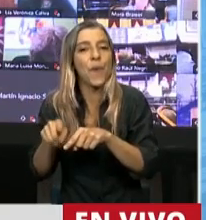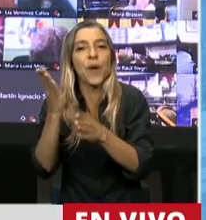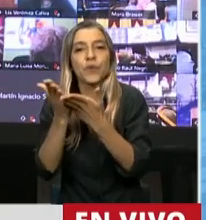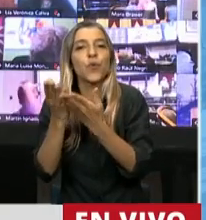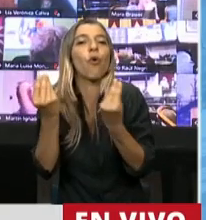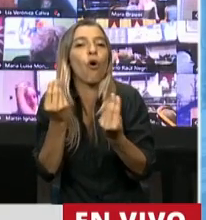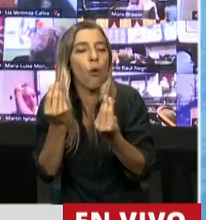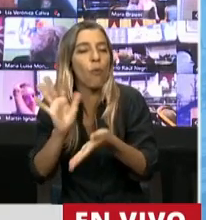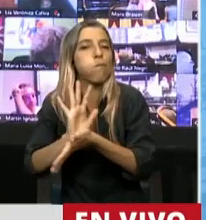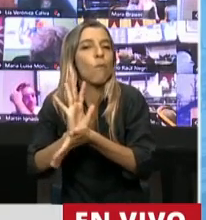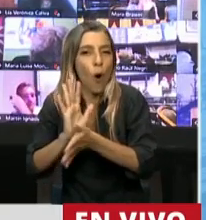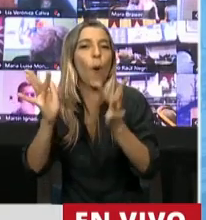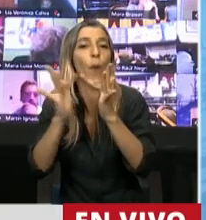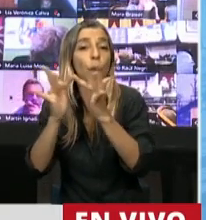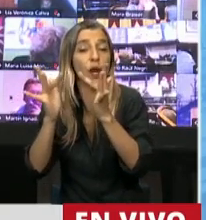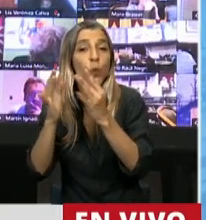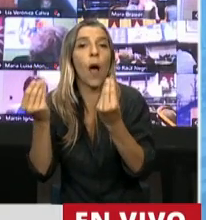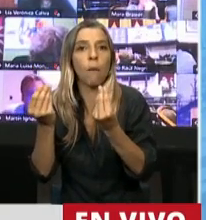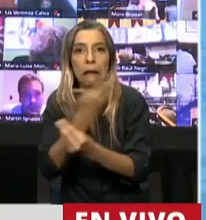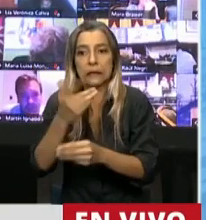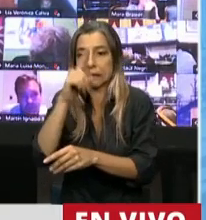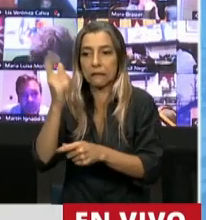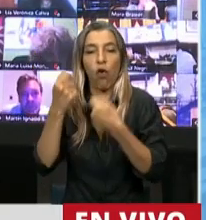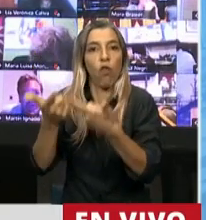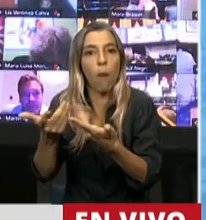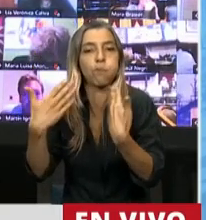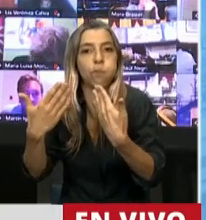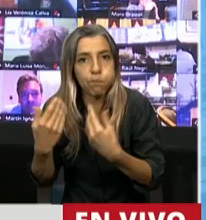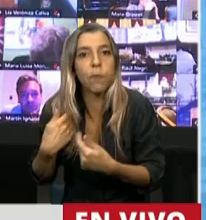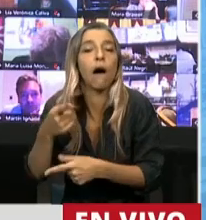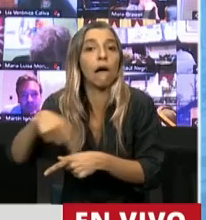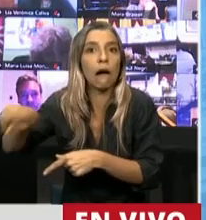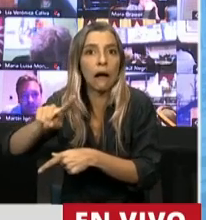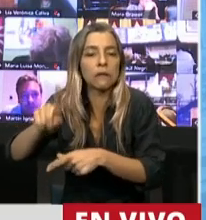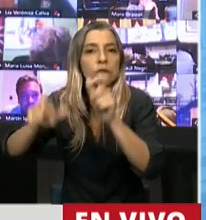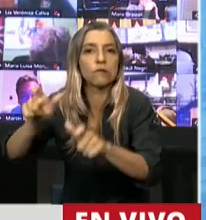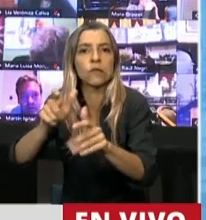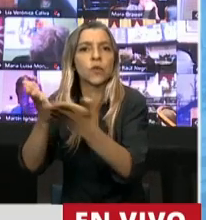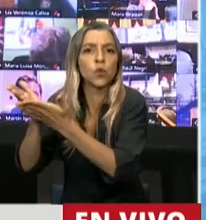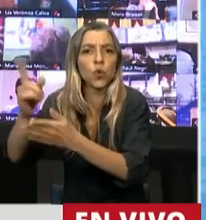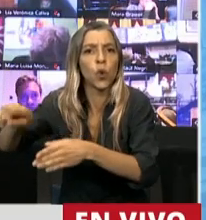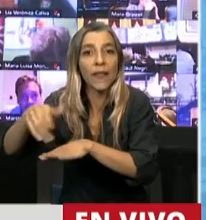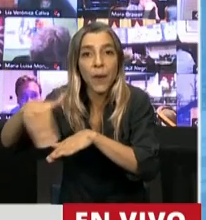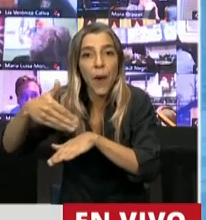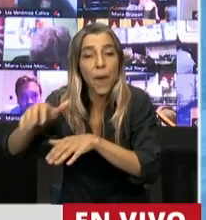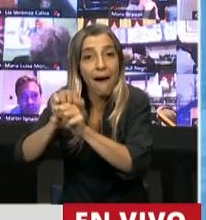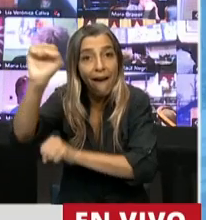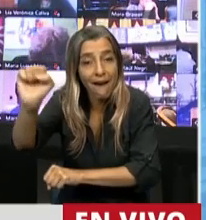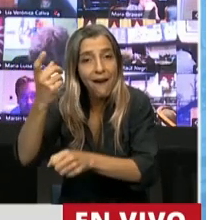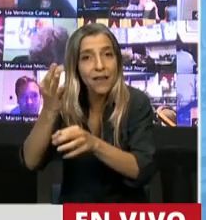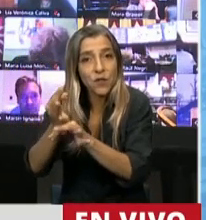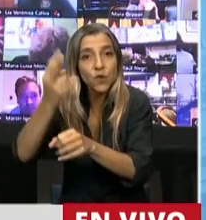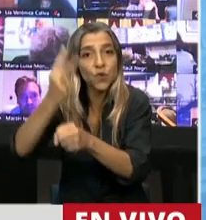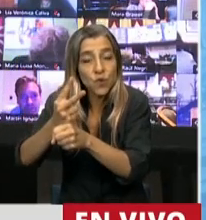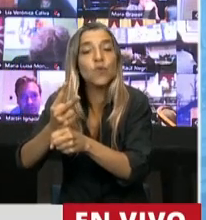específicamente garantizó que se pudiera terminar la escuela secundaria para miles también de personas, con un software